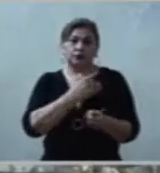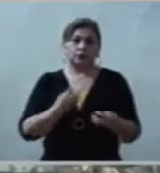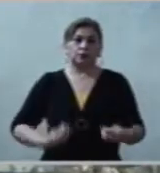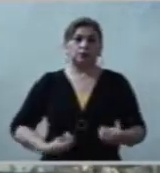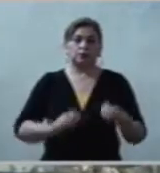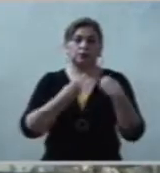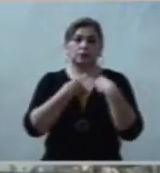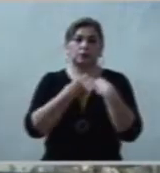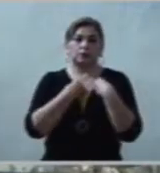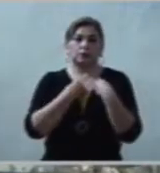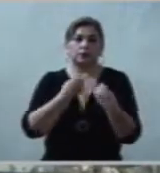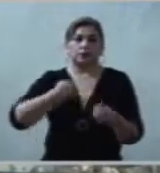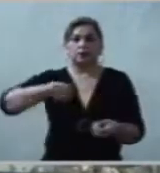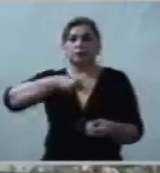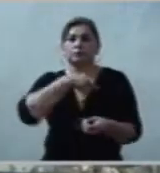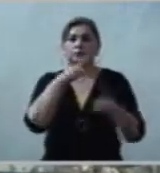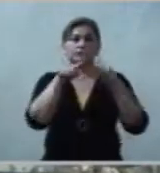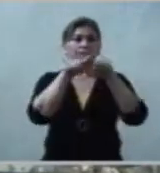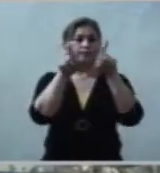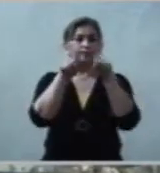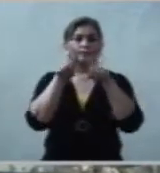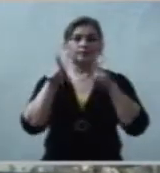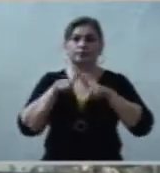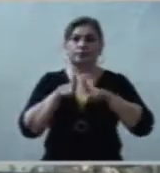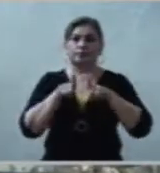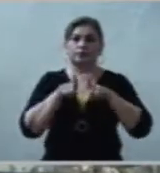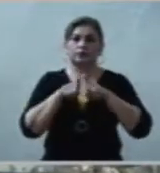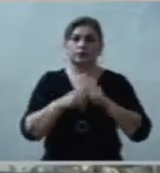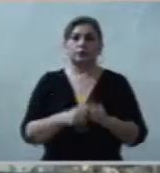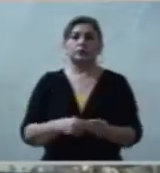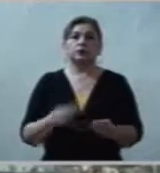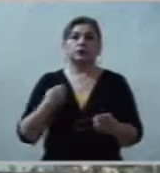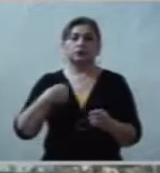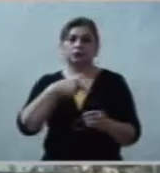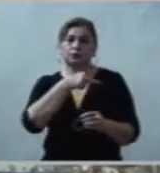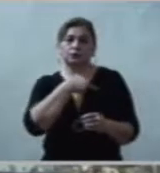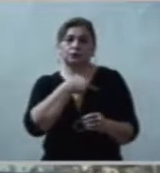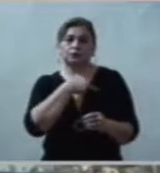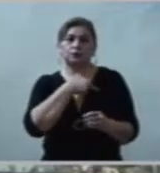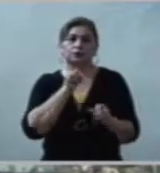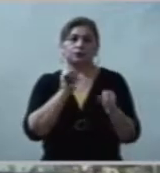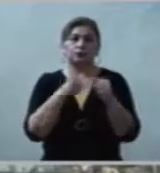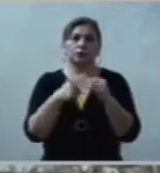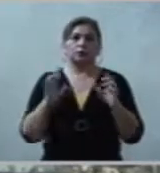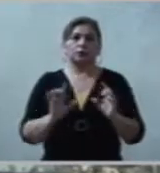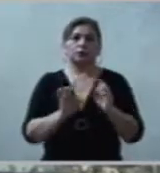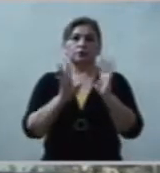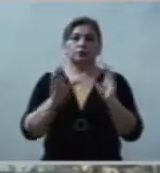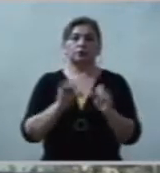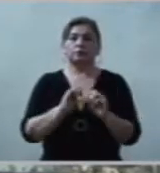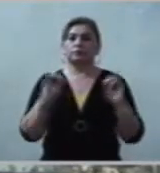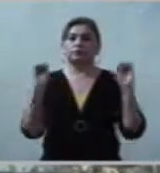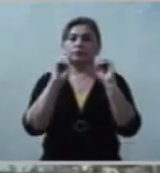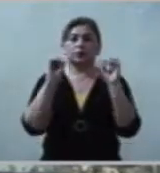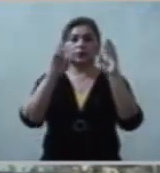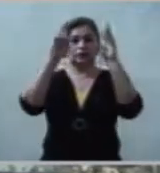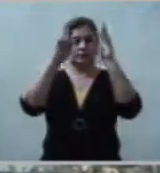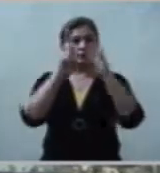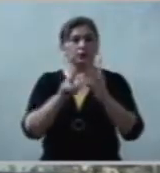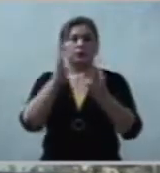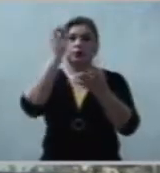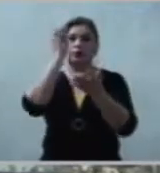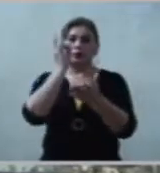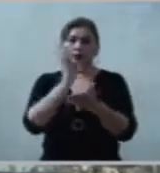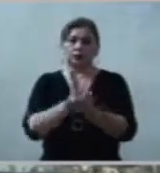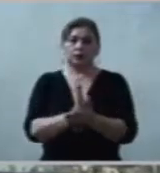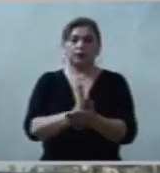será siempre diferente. Habrá algo en nosotros que nadie lo regala, sino